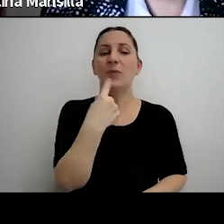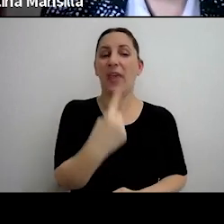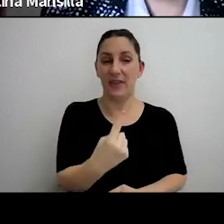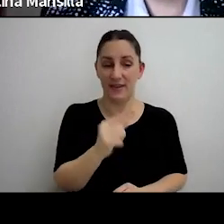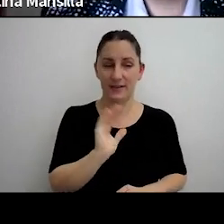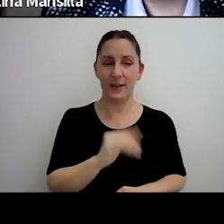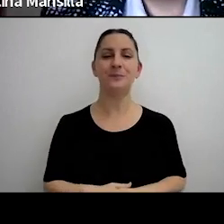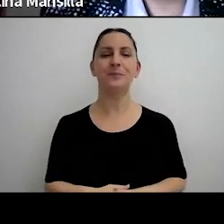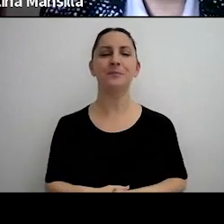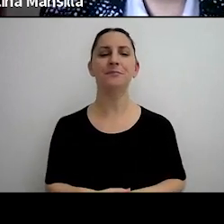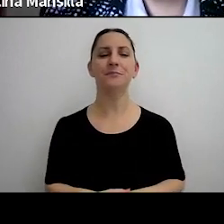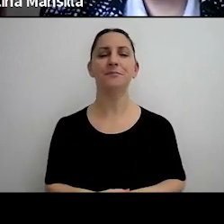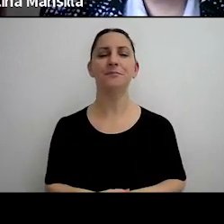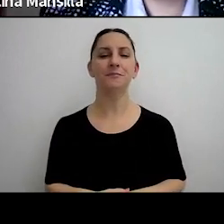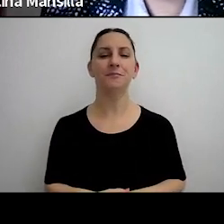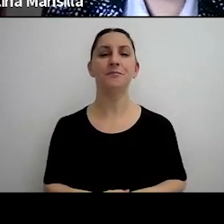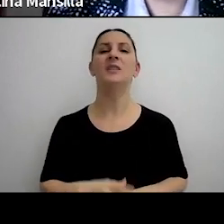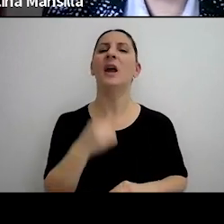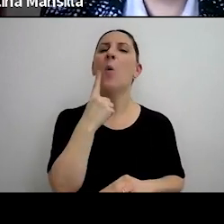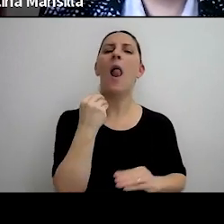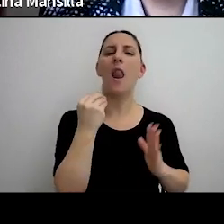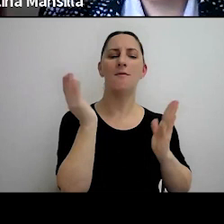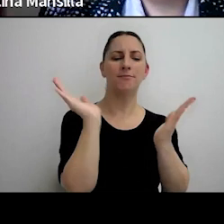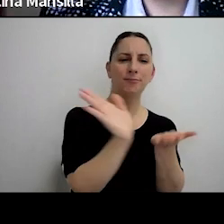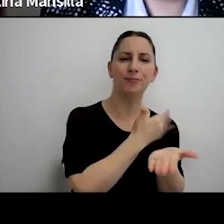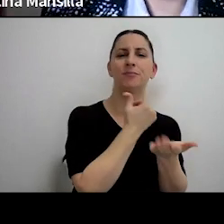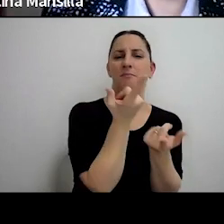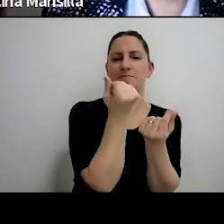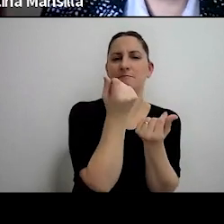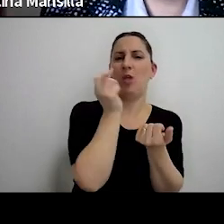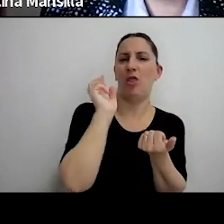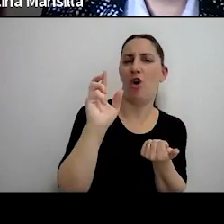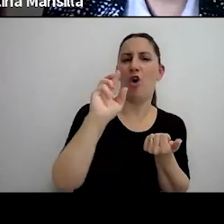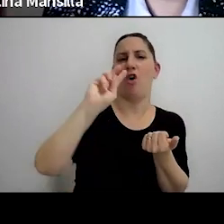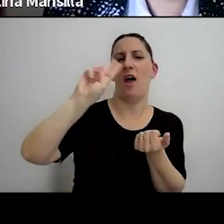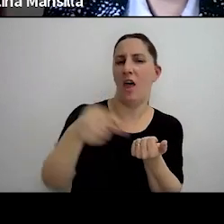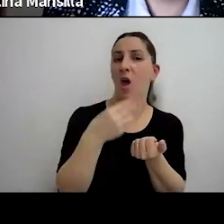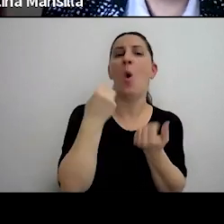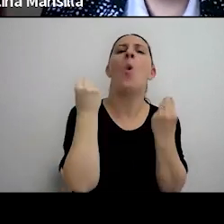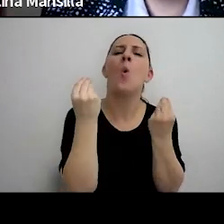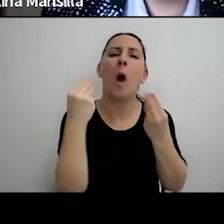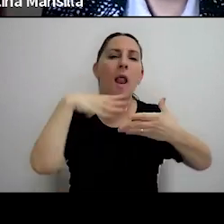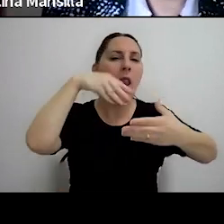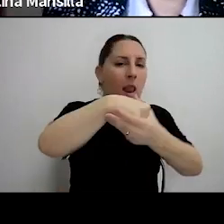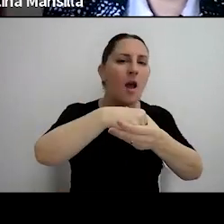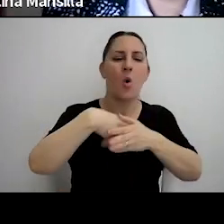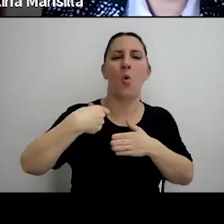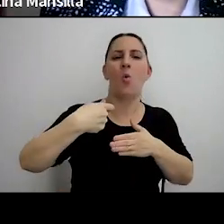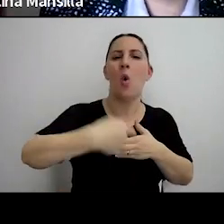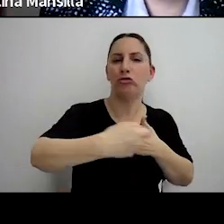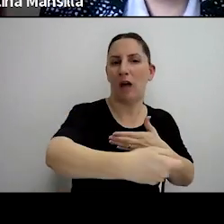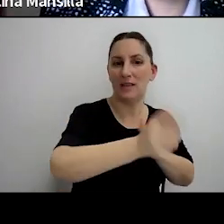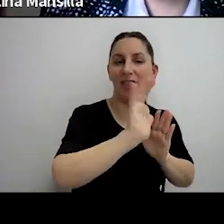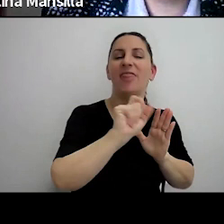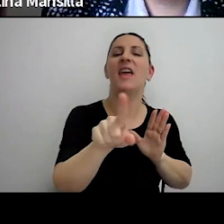dispone que erogaciones en moneda extranjera van a estar alcanzados por alícuota del